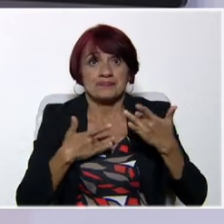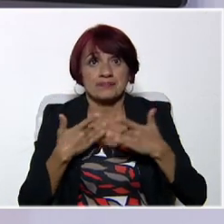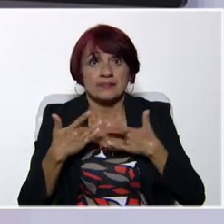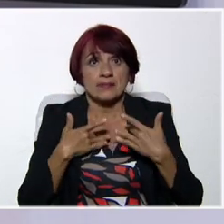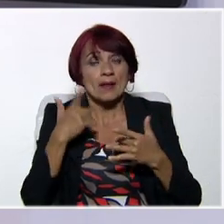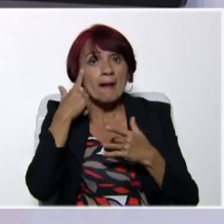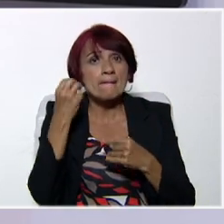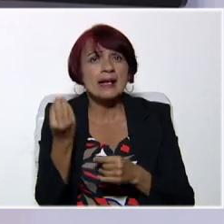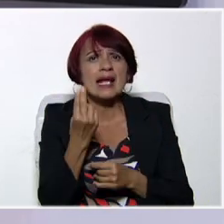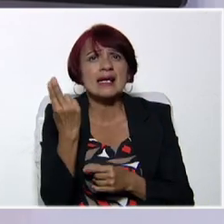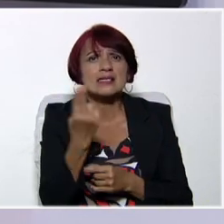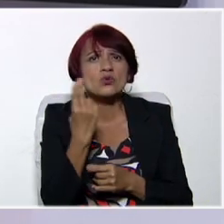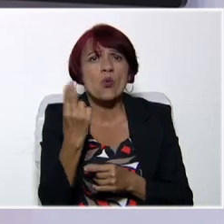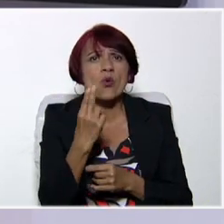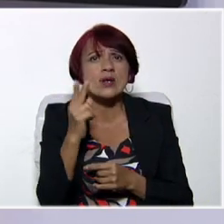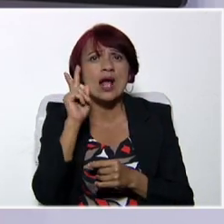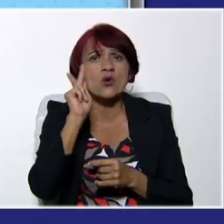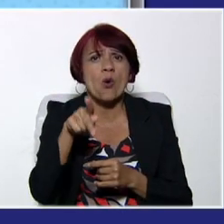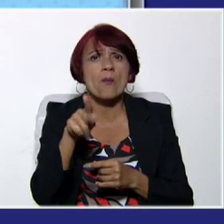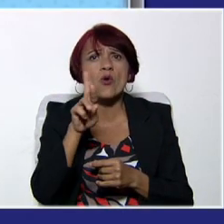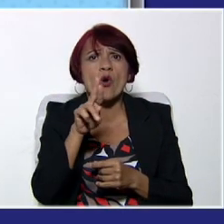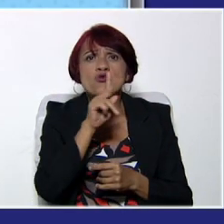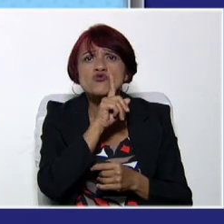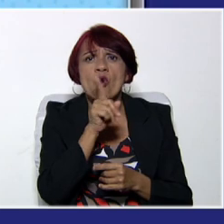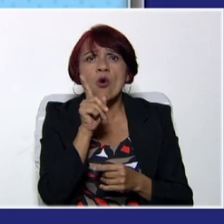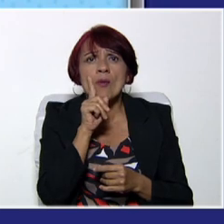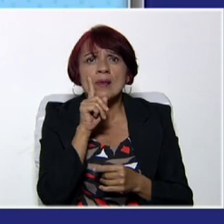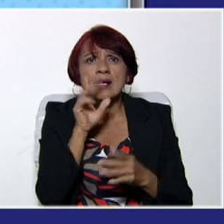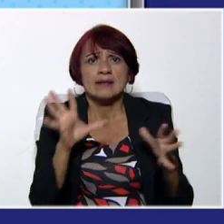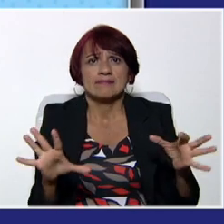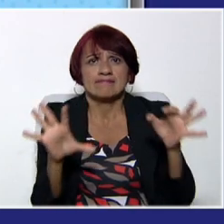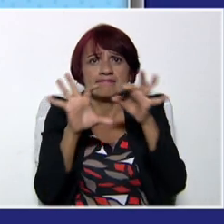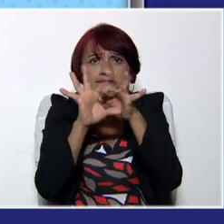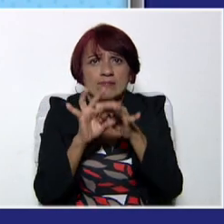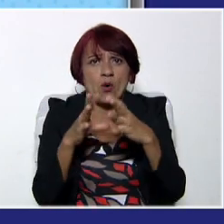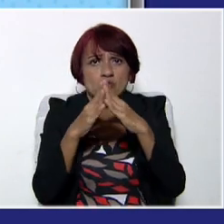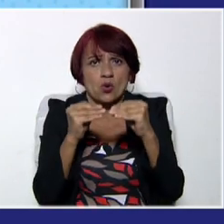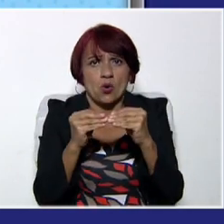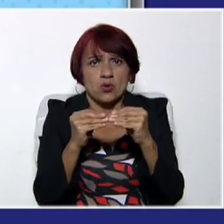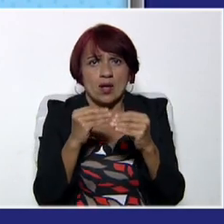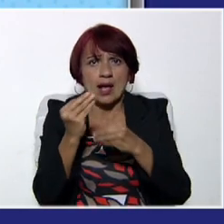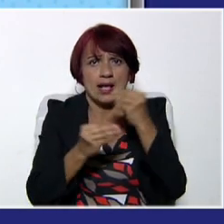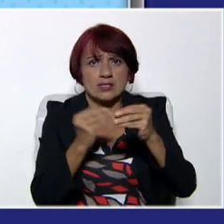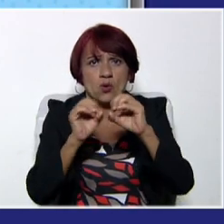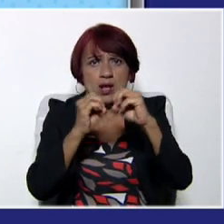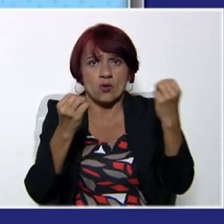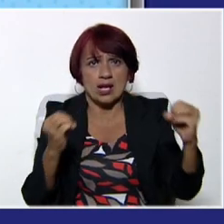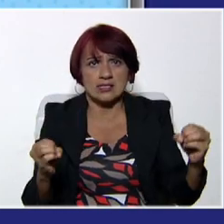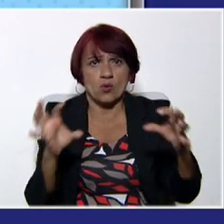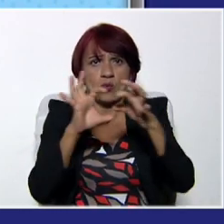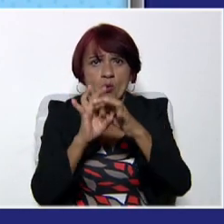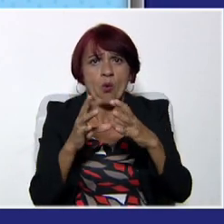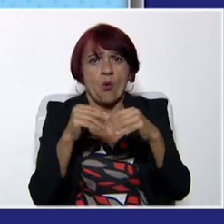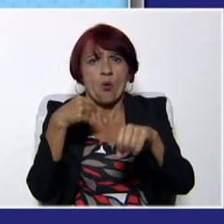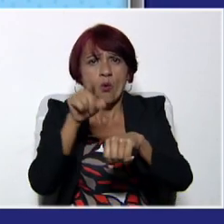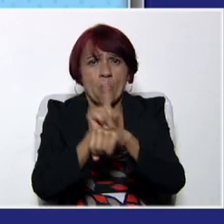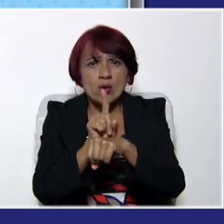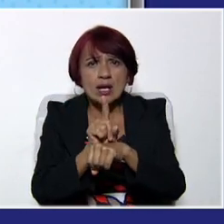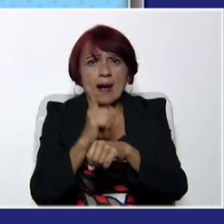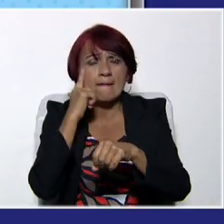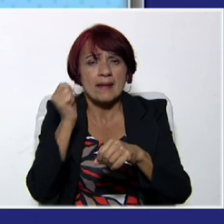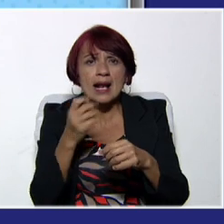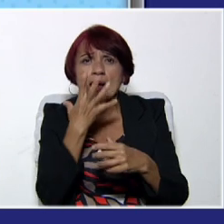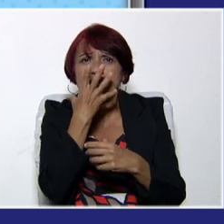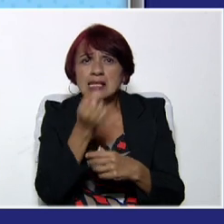¿Para qué se utilizan? Ya les expliqué cuáles son. Conectamos dos frases formando una oración única para evitar redundancia de